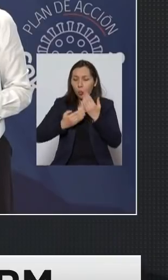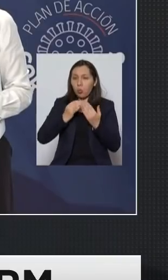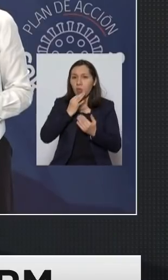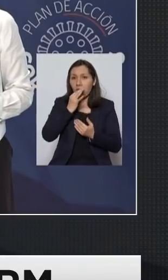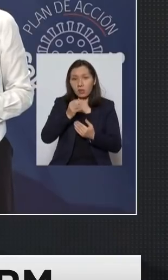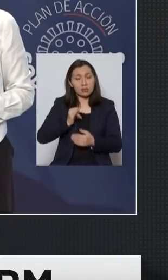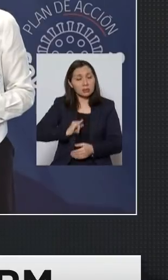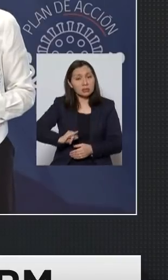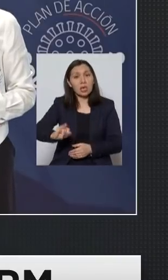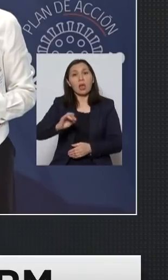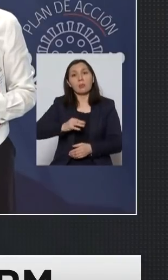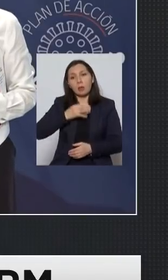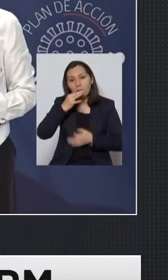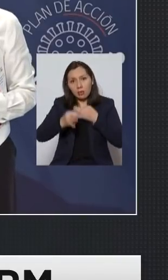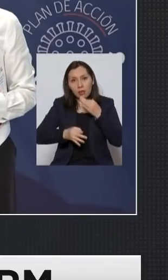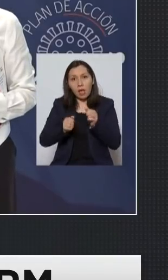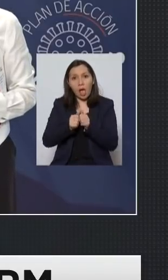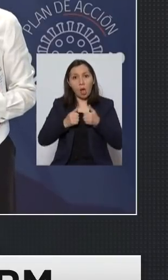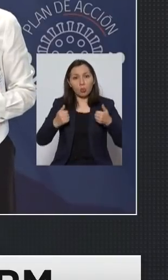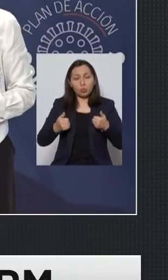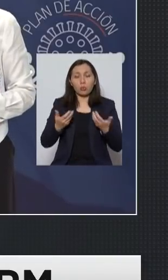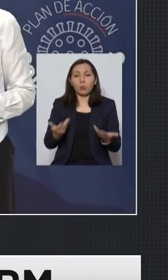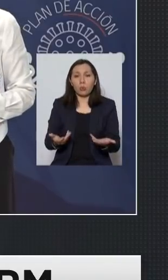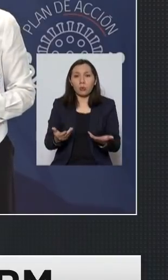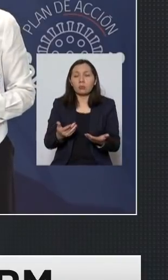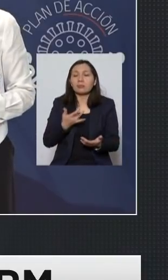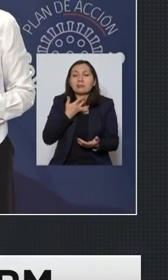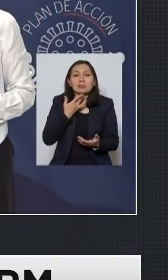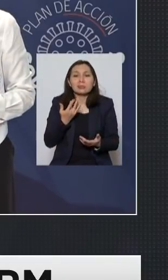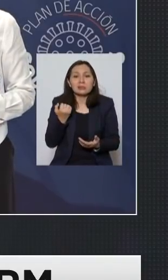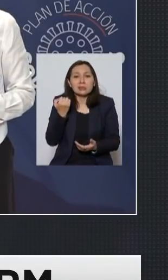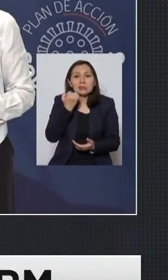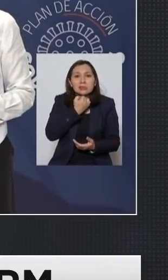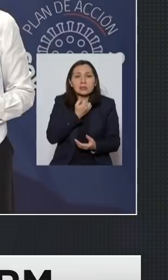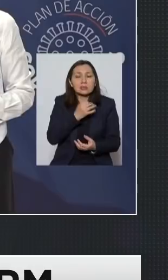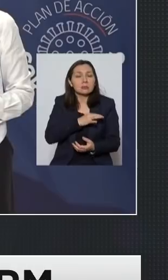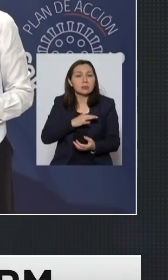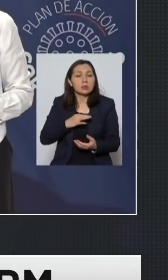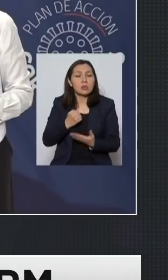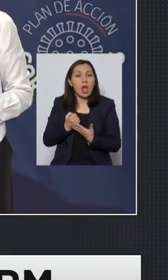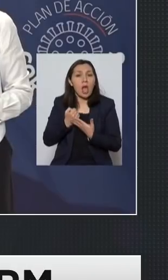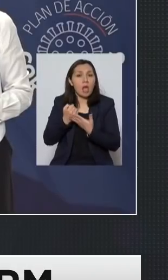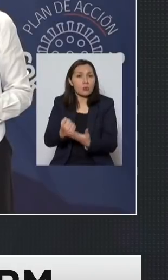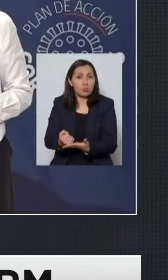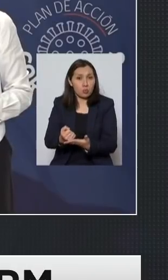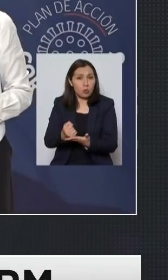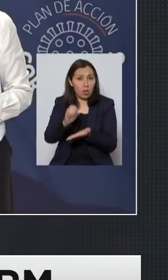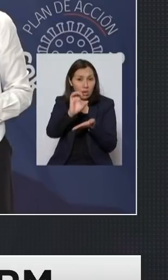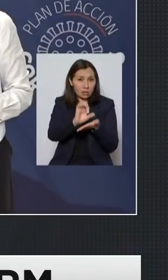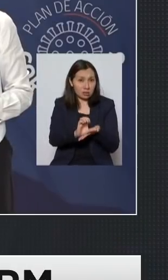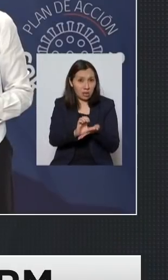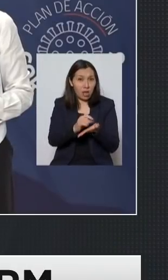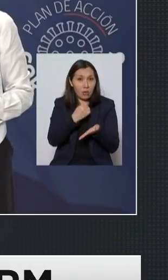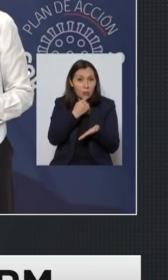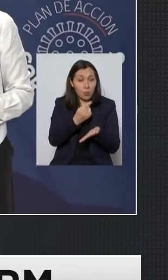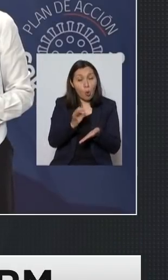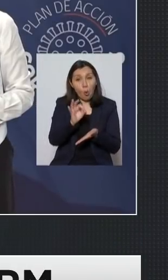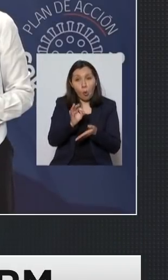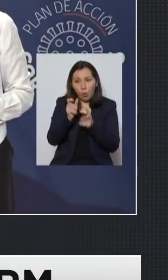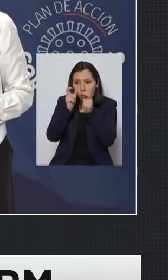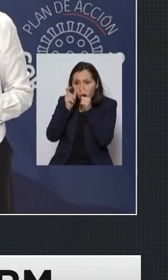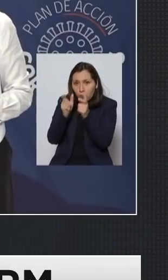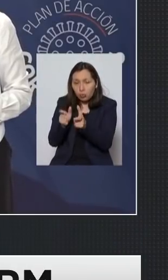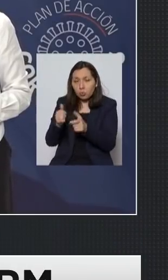permanentemente se hace por parte de las autoridades ¿qué está fallando Ministro? ¿la ayuda por parte del Estado o tal vez la